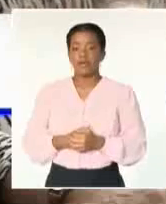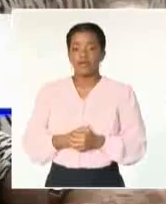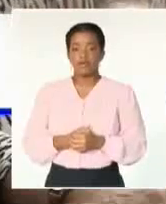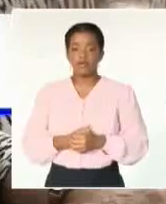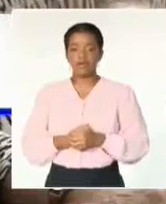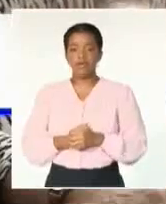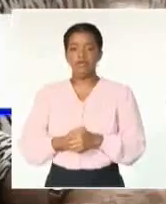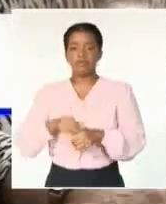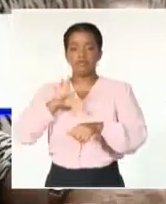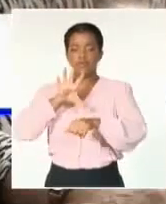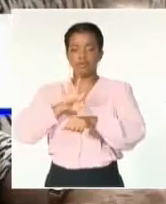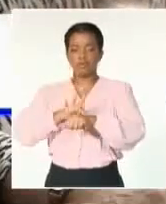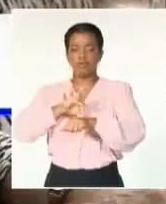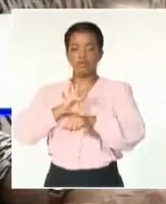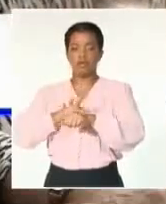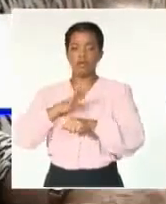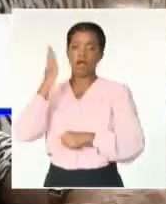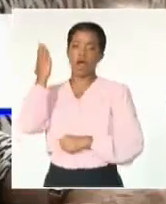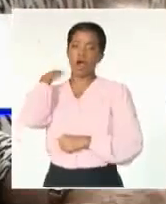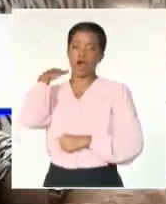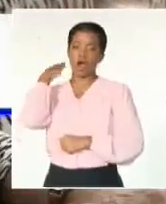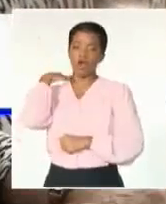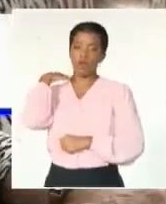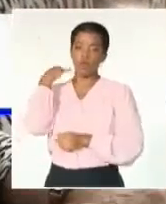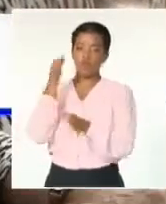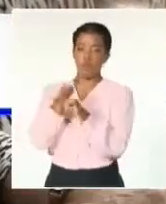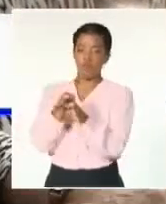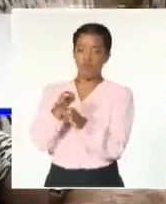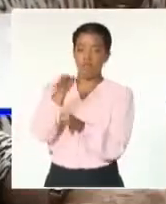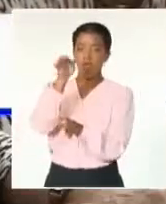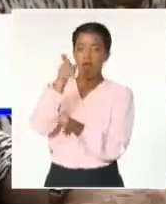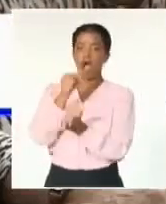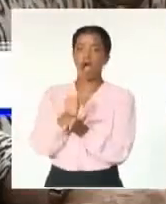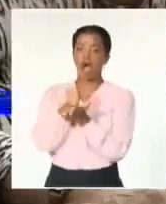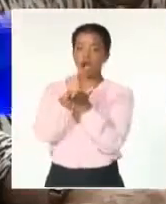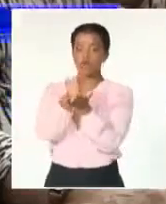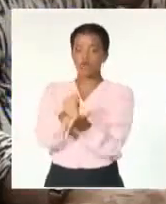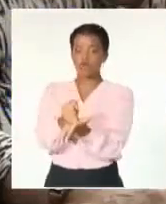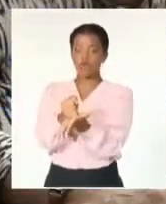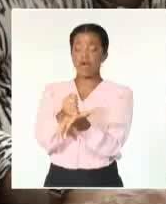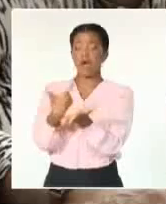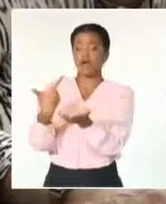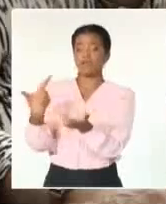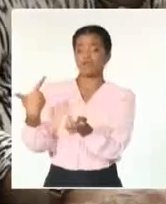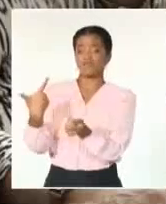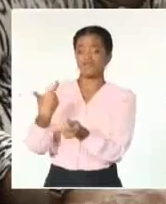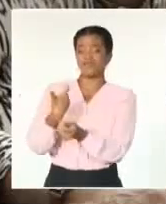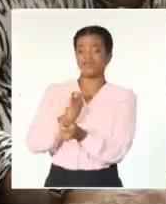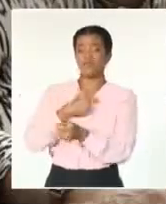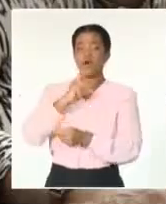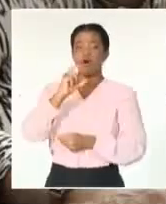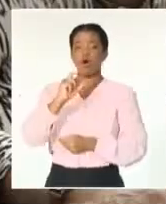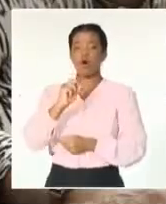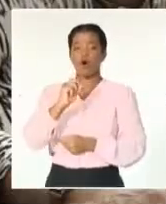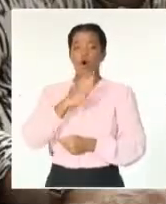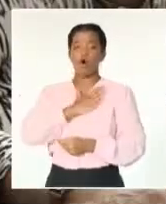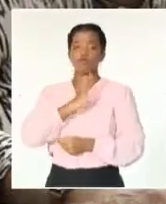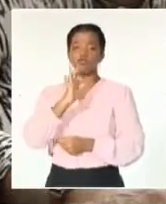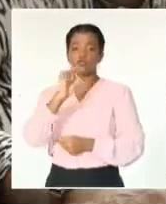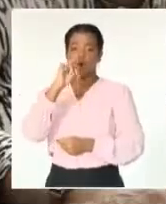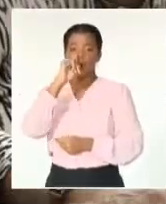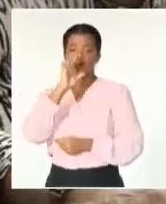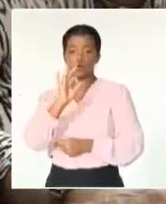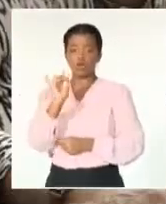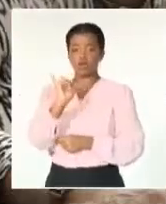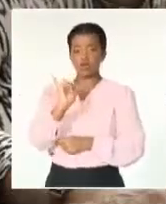hernia discal, espondilolisis, discartrosis, dolor lumbar y cervical, la osteoartritis de rodillas, la proctitis crónica inducida por